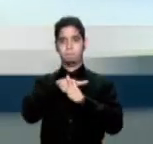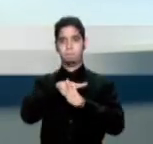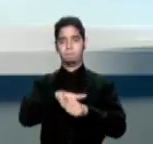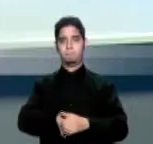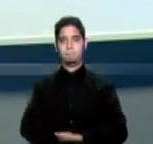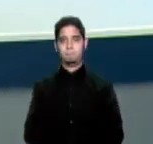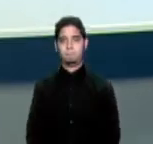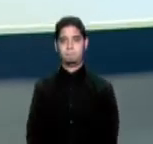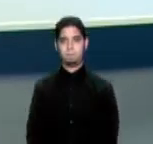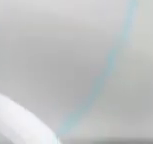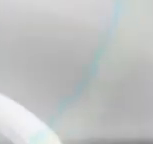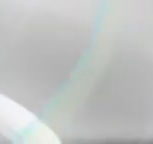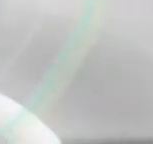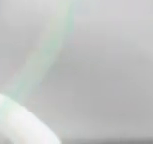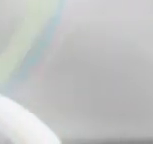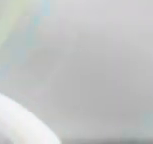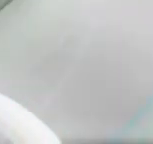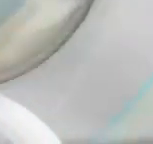y twitter